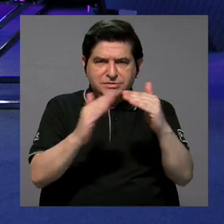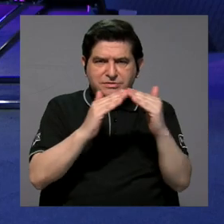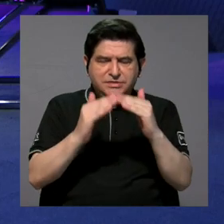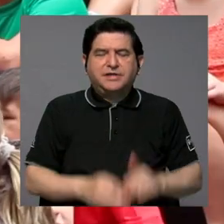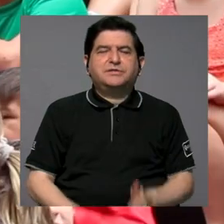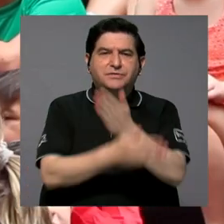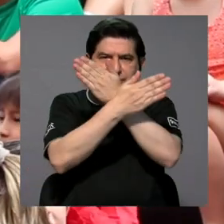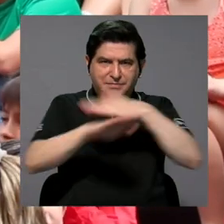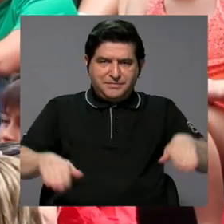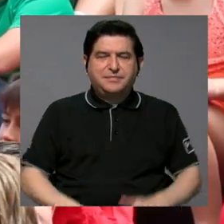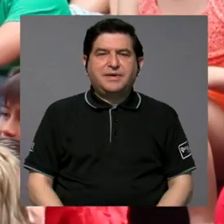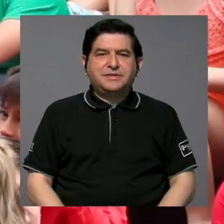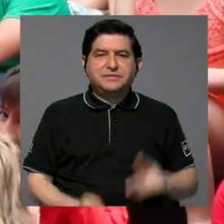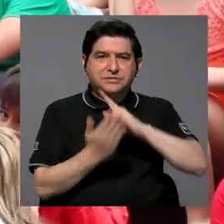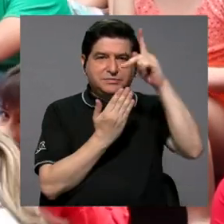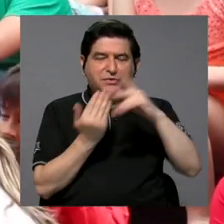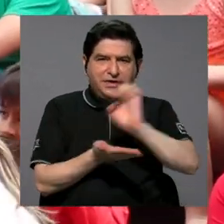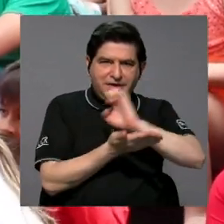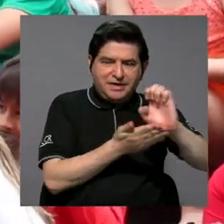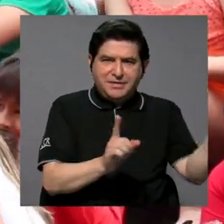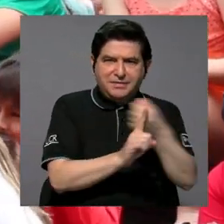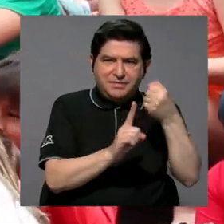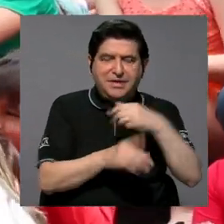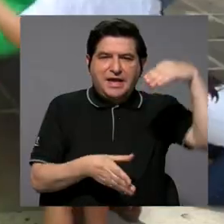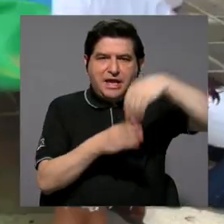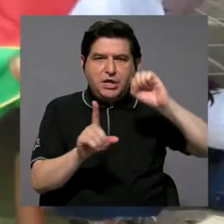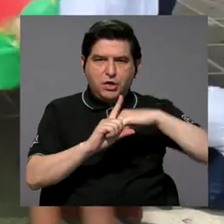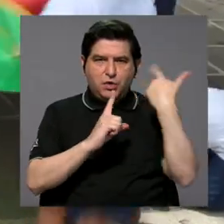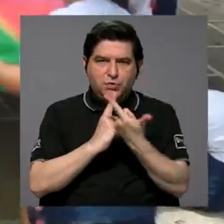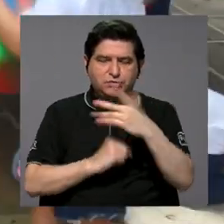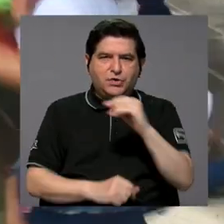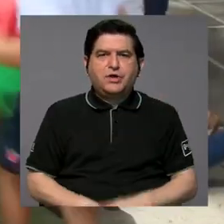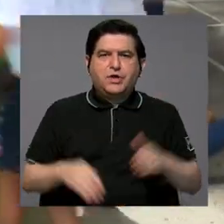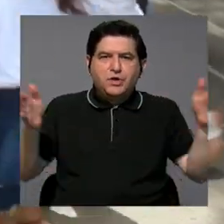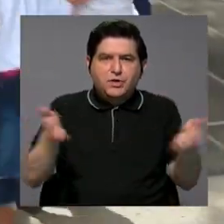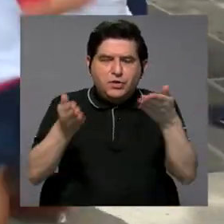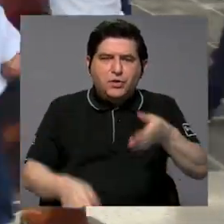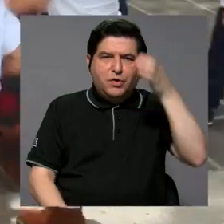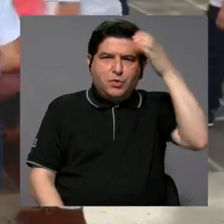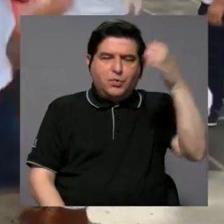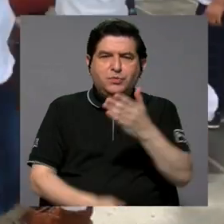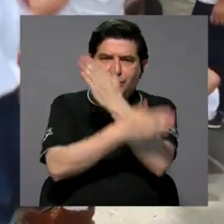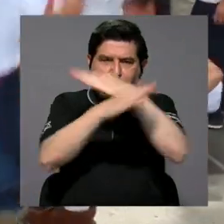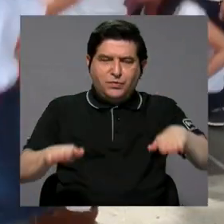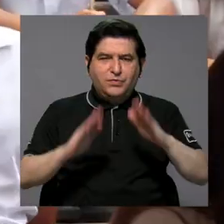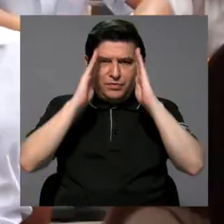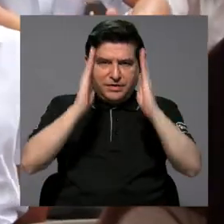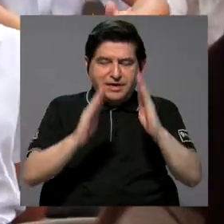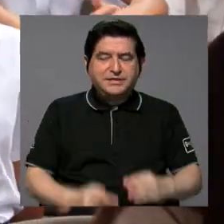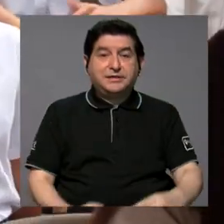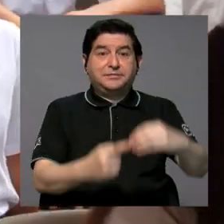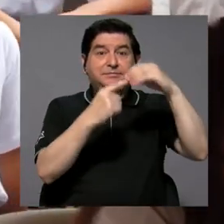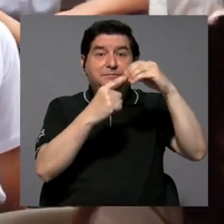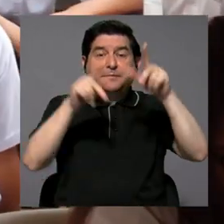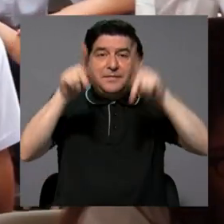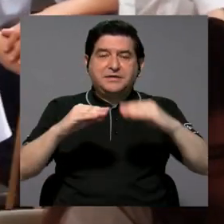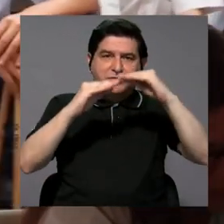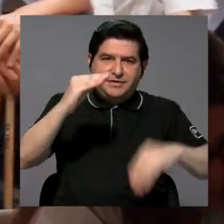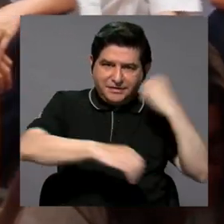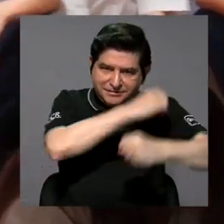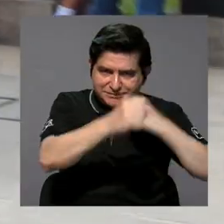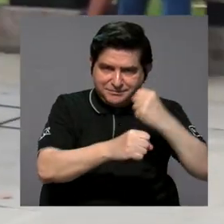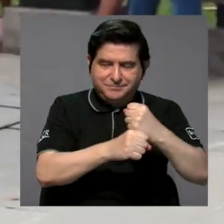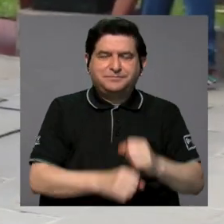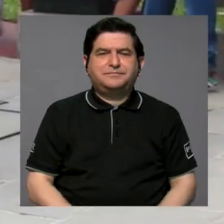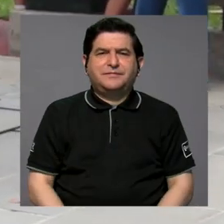para la Paz son un programa de prevención de la violencia, de inclusión social y de promoción de la cultura de paz que atiende de forma prioritaria a personas menores de